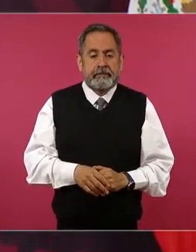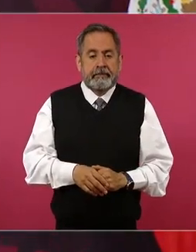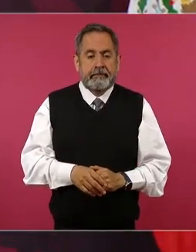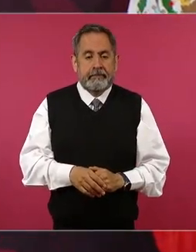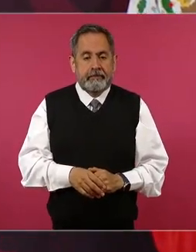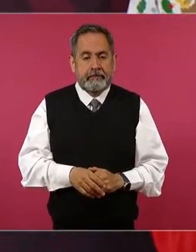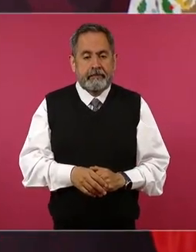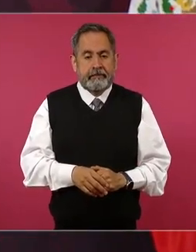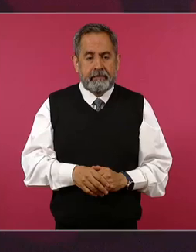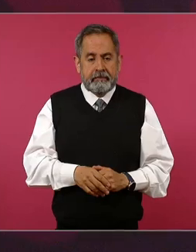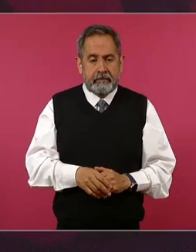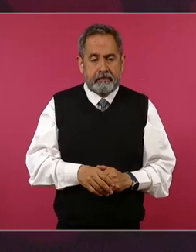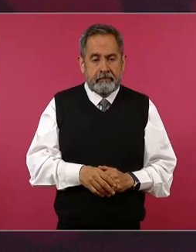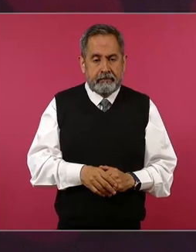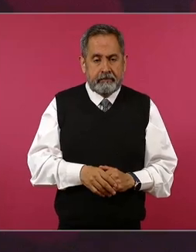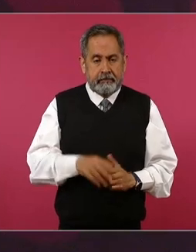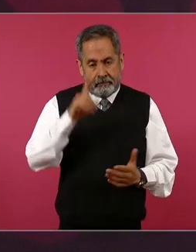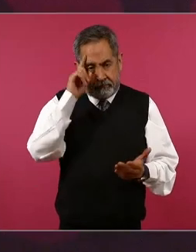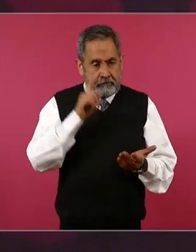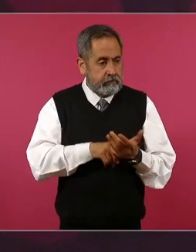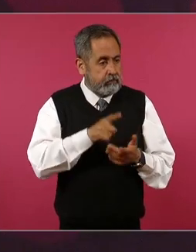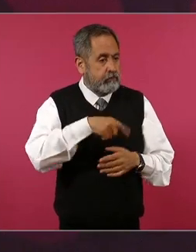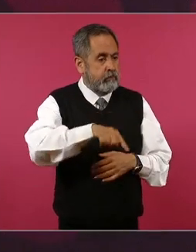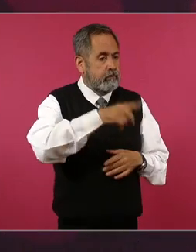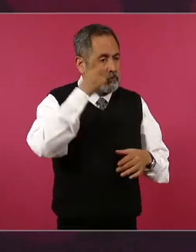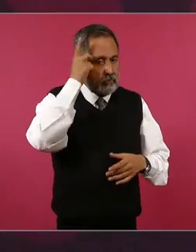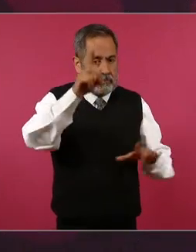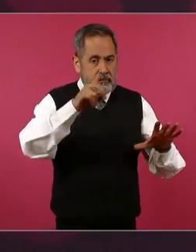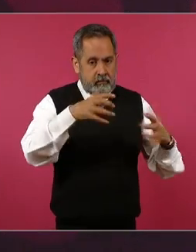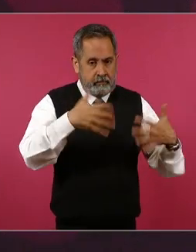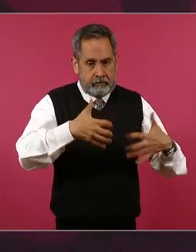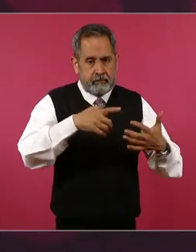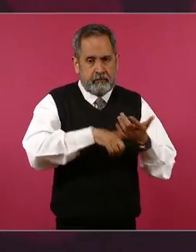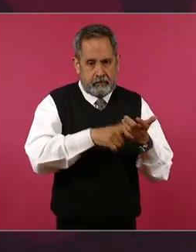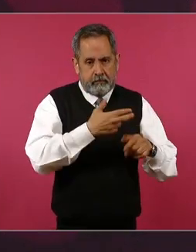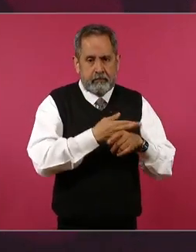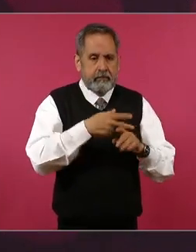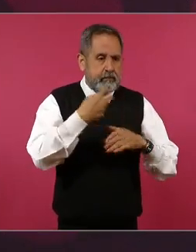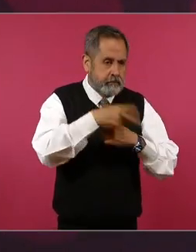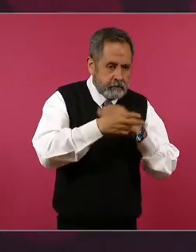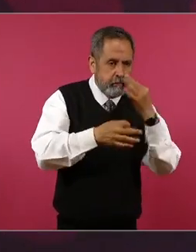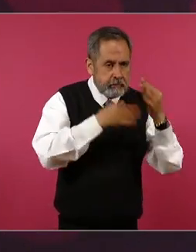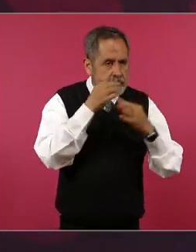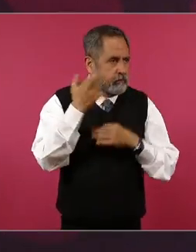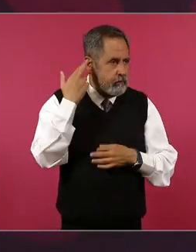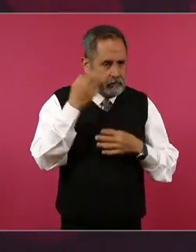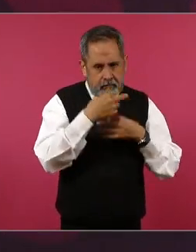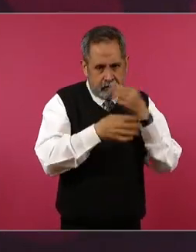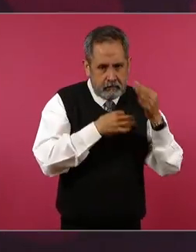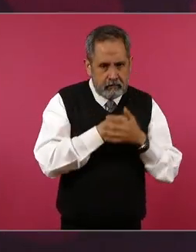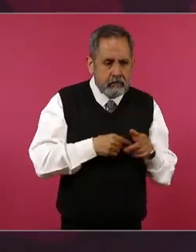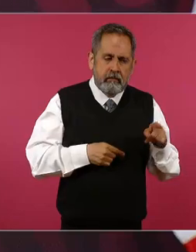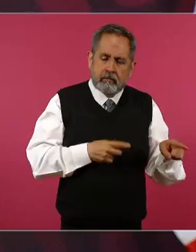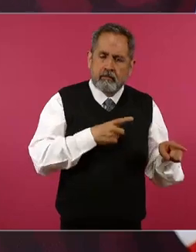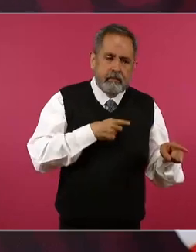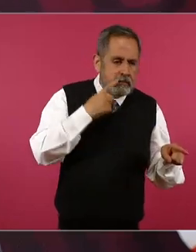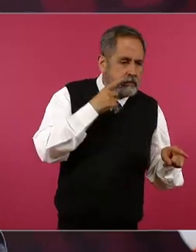yo creo que los dueños de los medios deberían de buscar